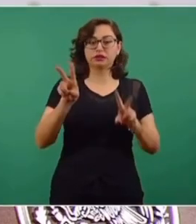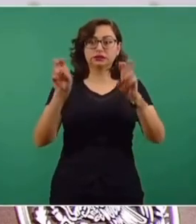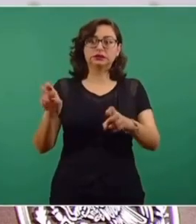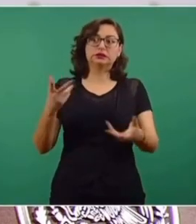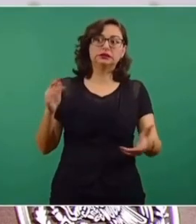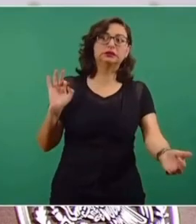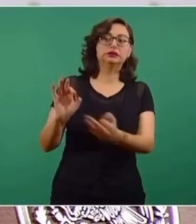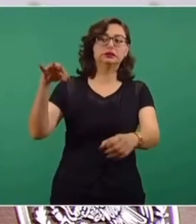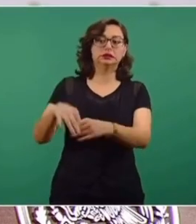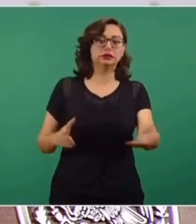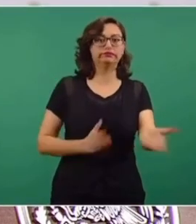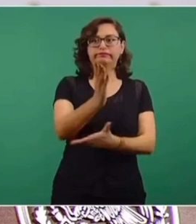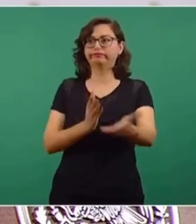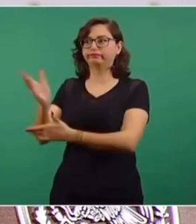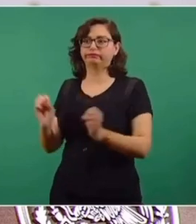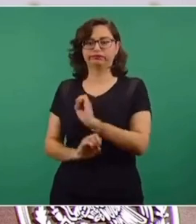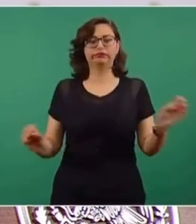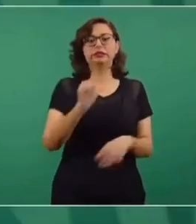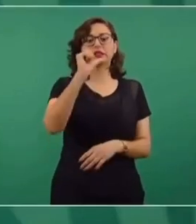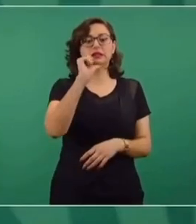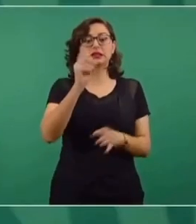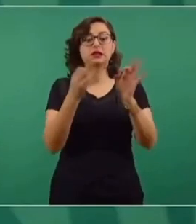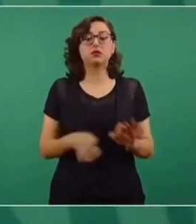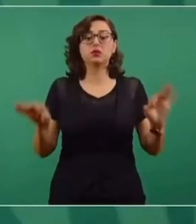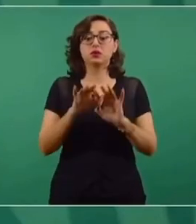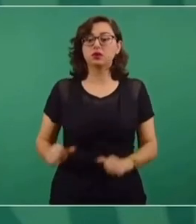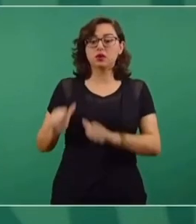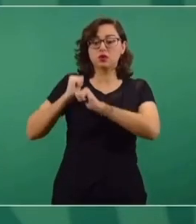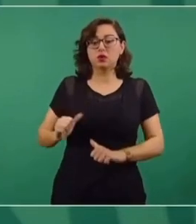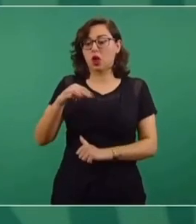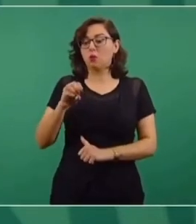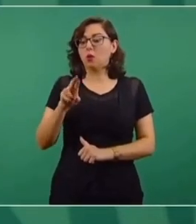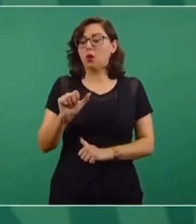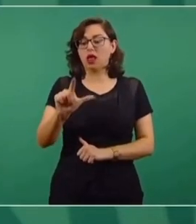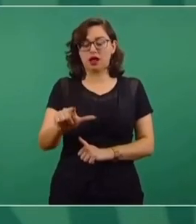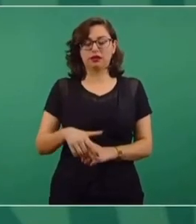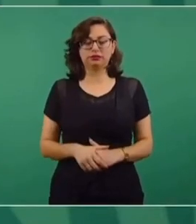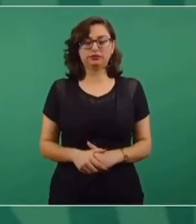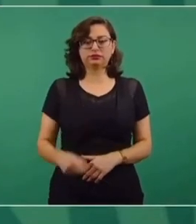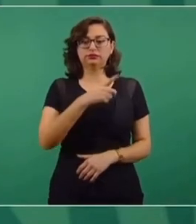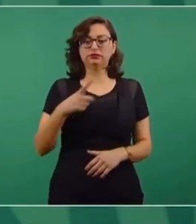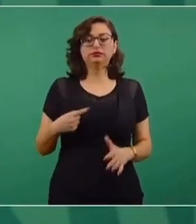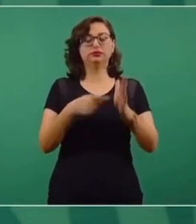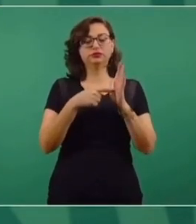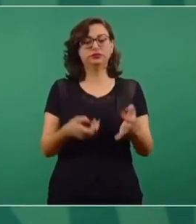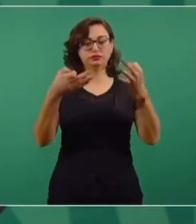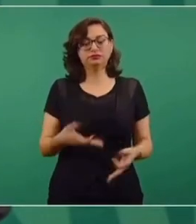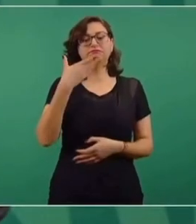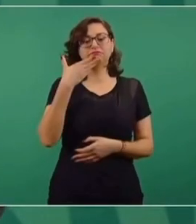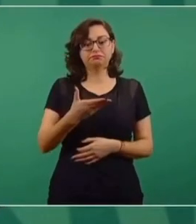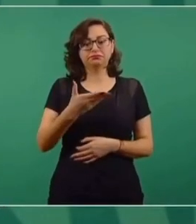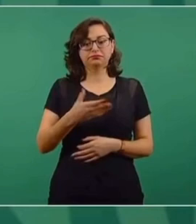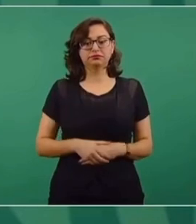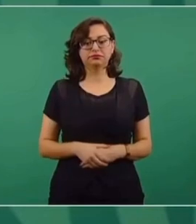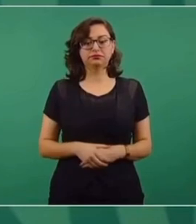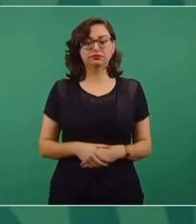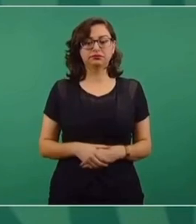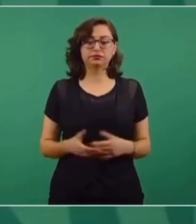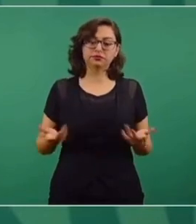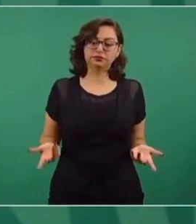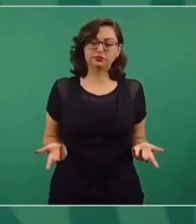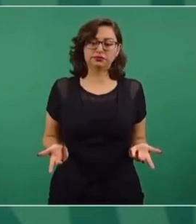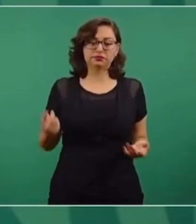Lo más importante es tener autoridad moral, se tiene que predicar con el ejemplo. Entonces,